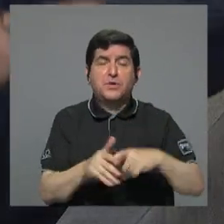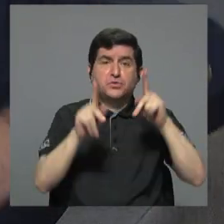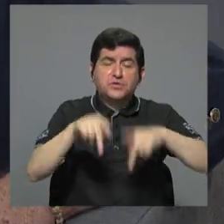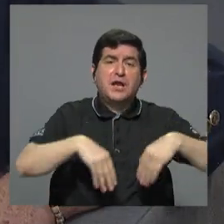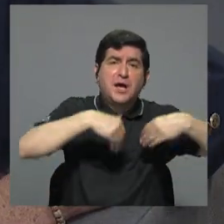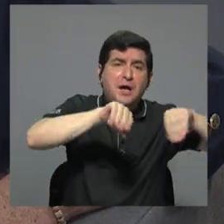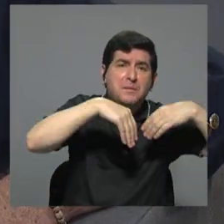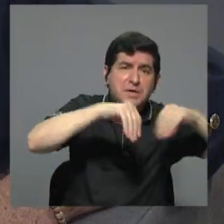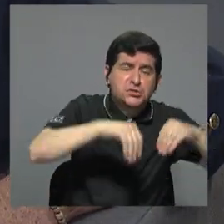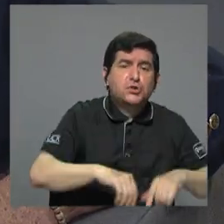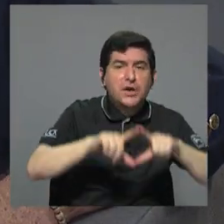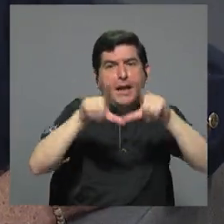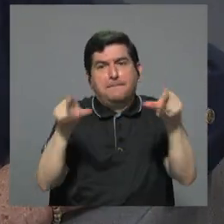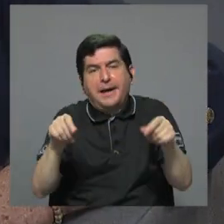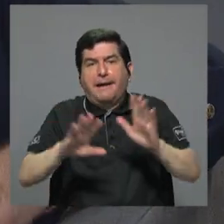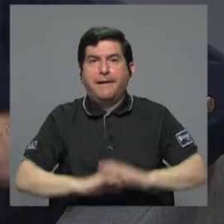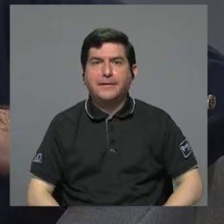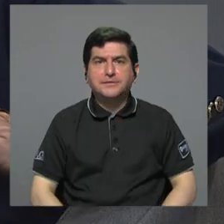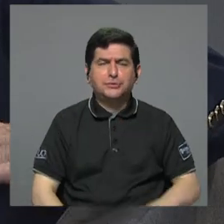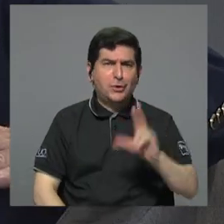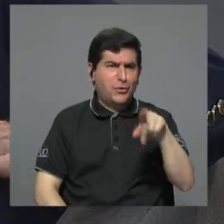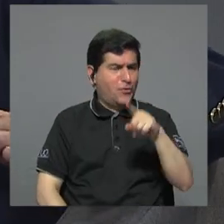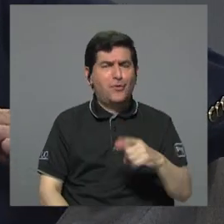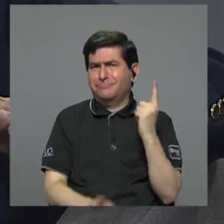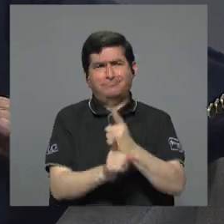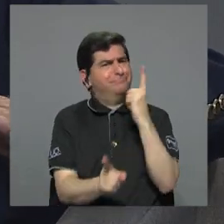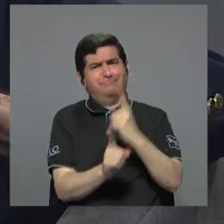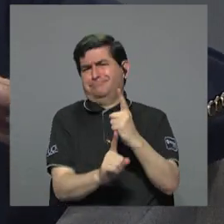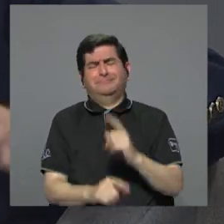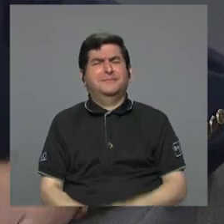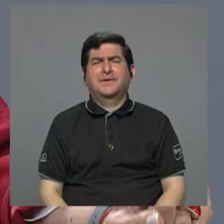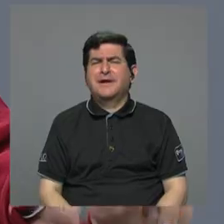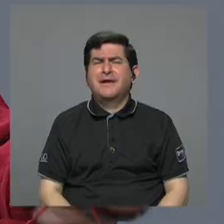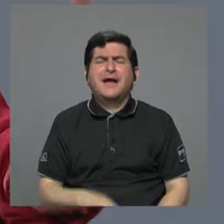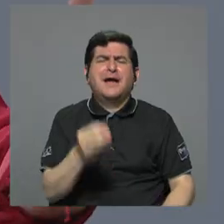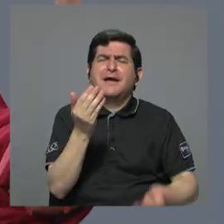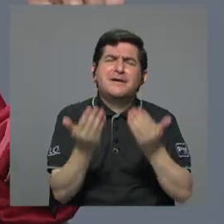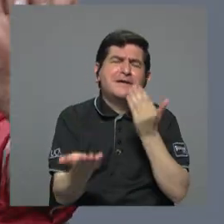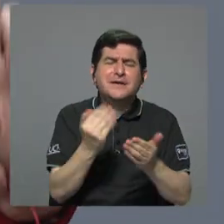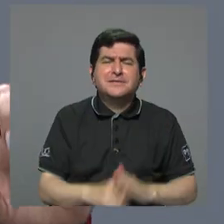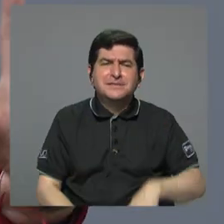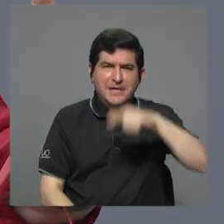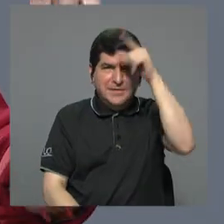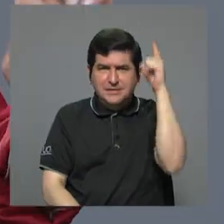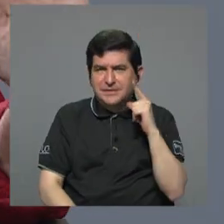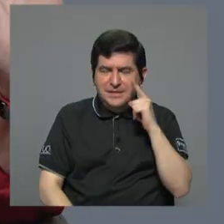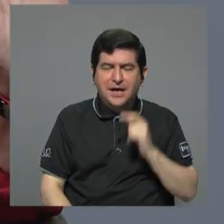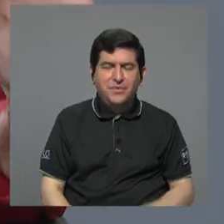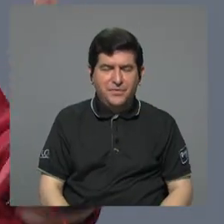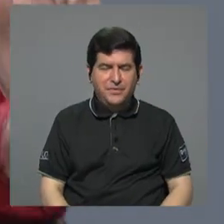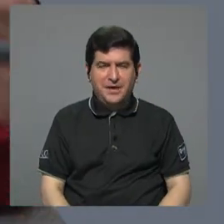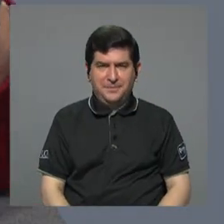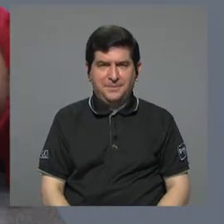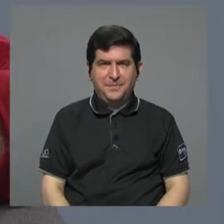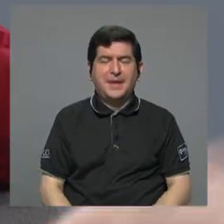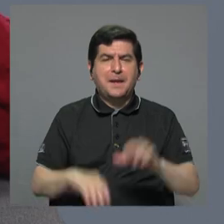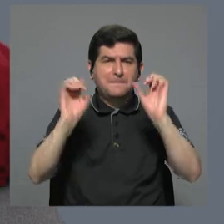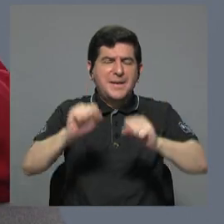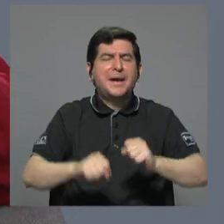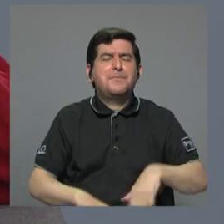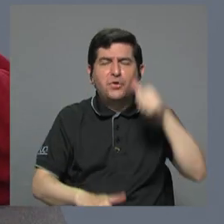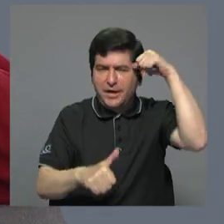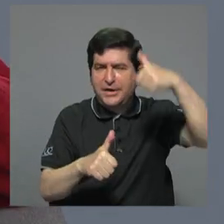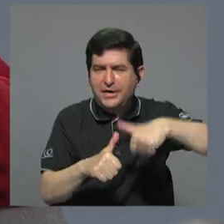de empanadas. No, así no se vale. Tal vez para ir ahora. retomar,